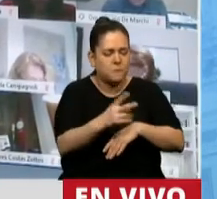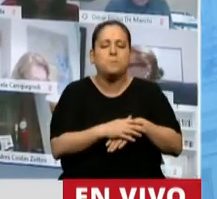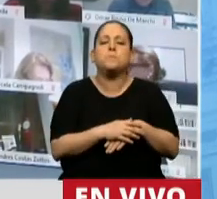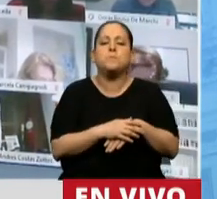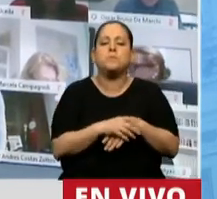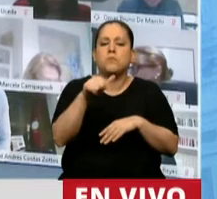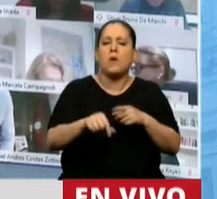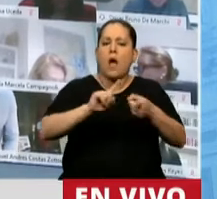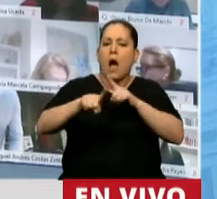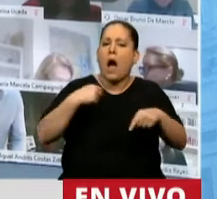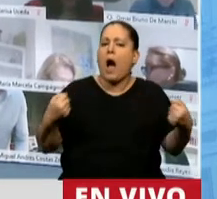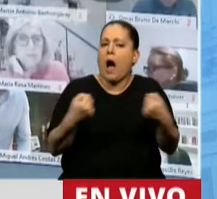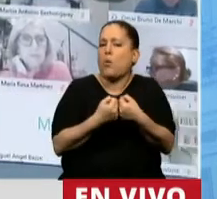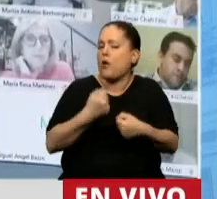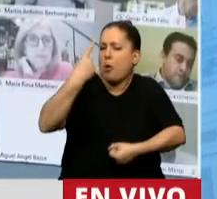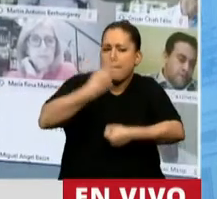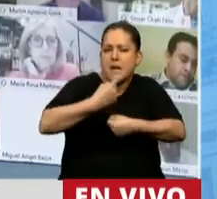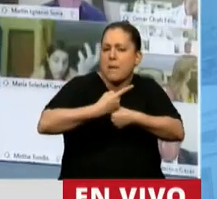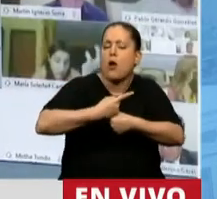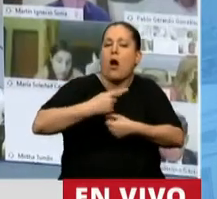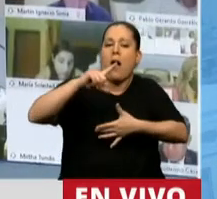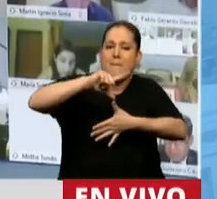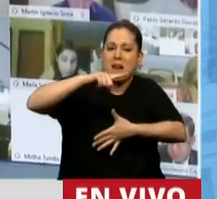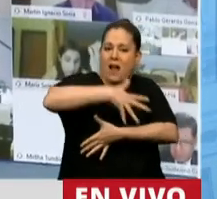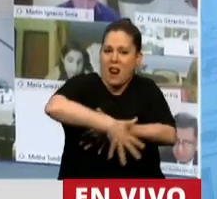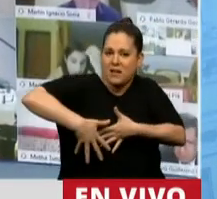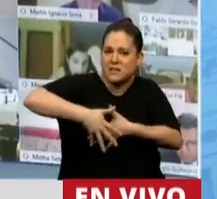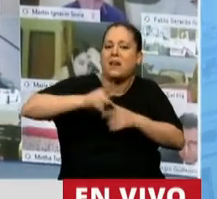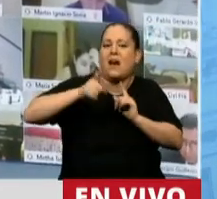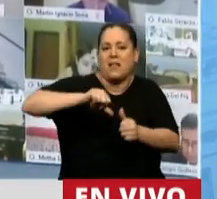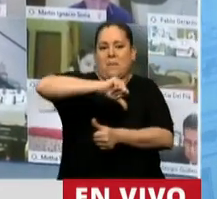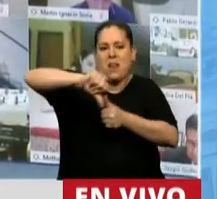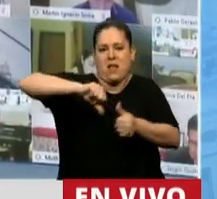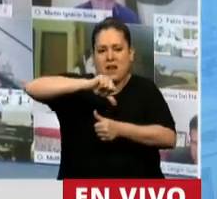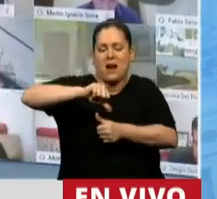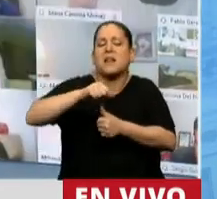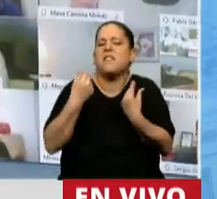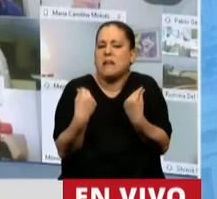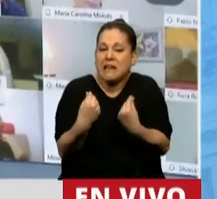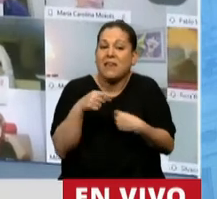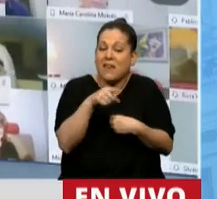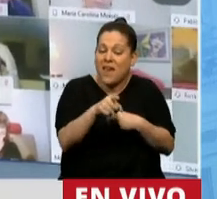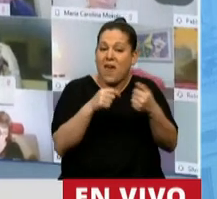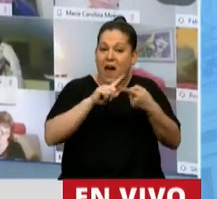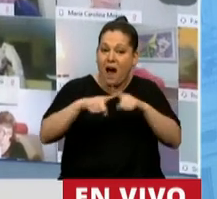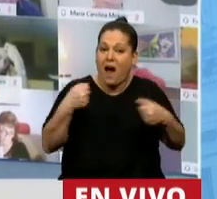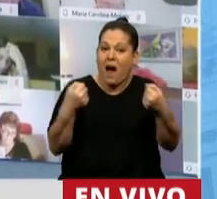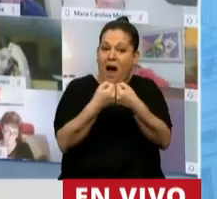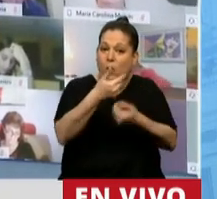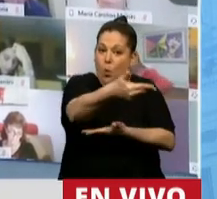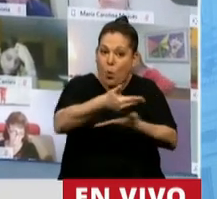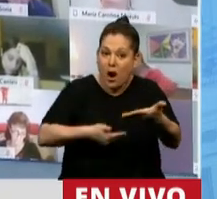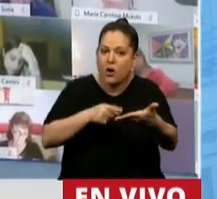ambiental de América Latina y el Caribe y su principal distintivo radica en que trata la